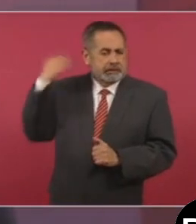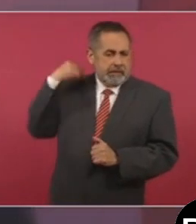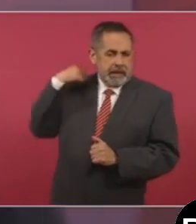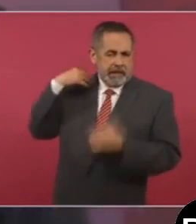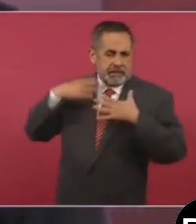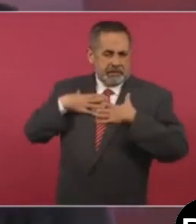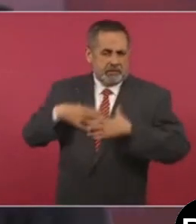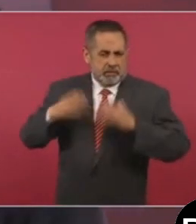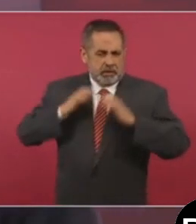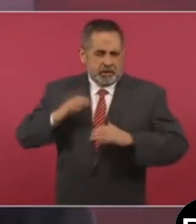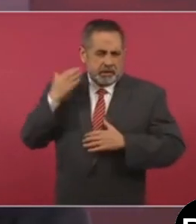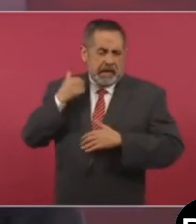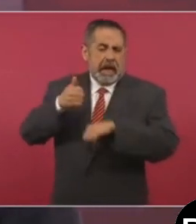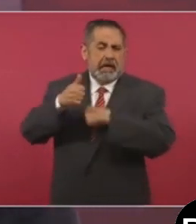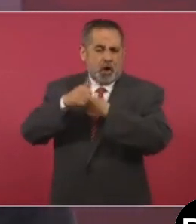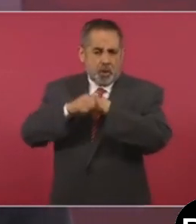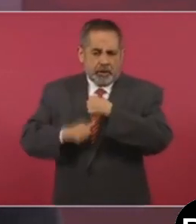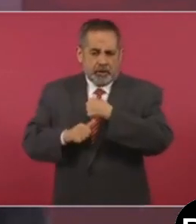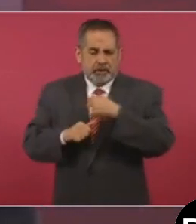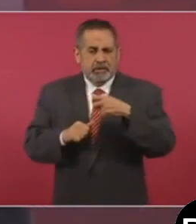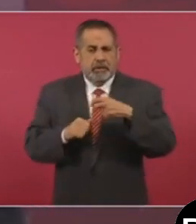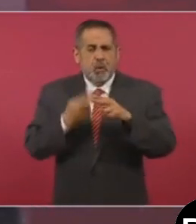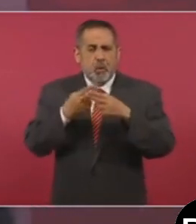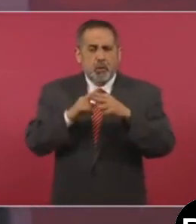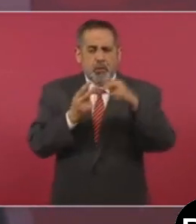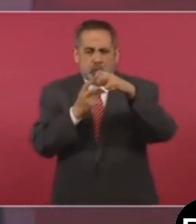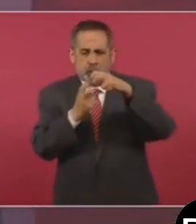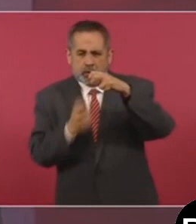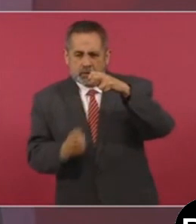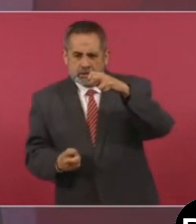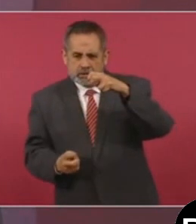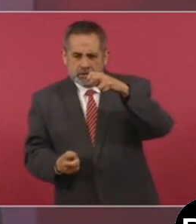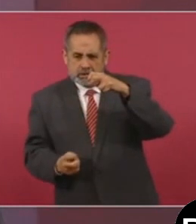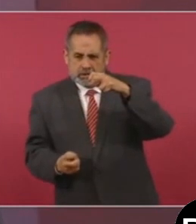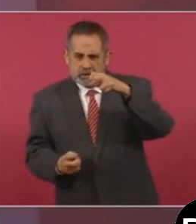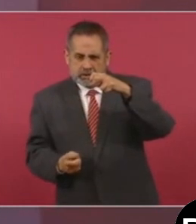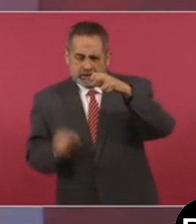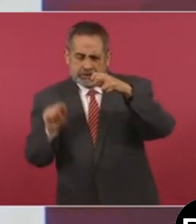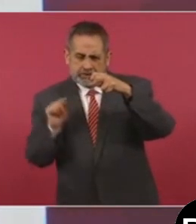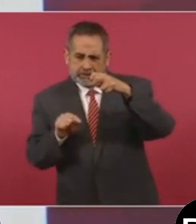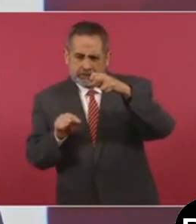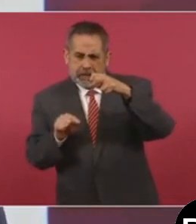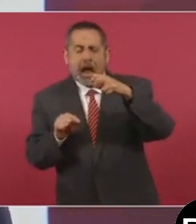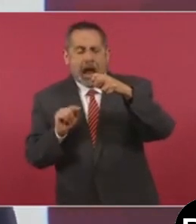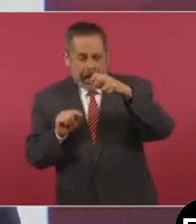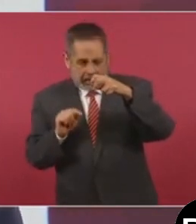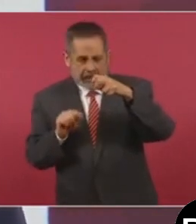en la columna, en la infiltración, vamos a ver.